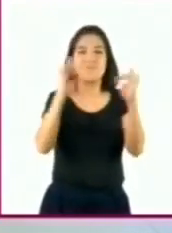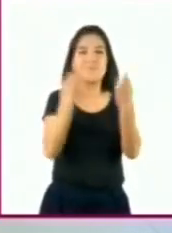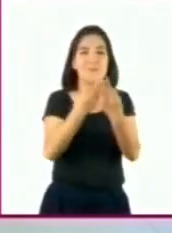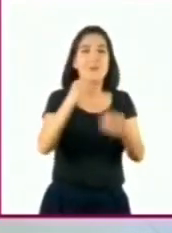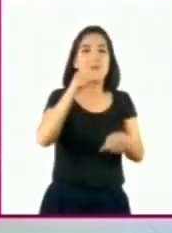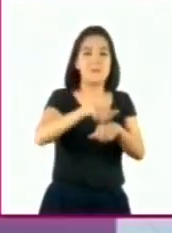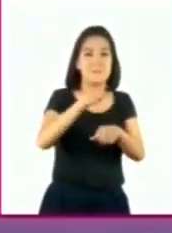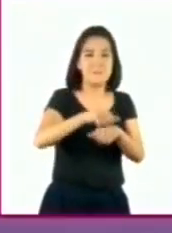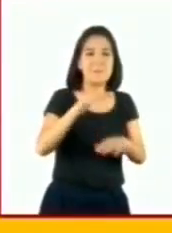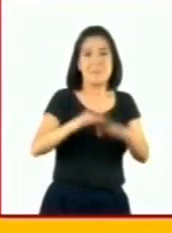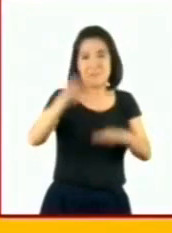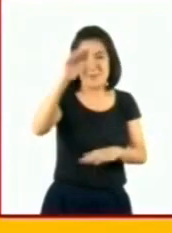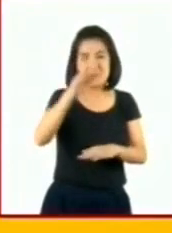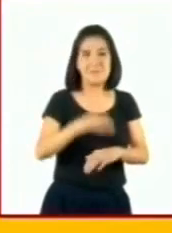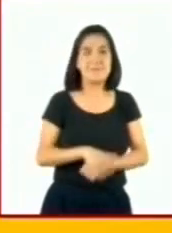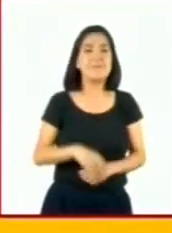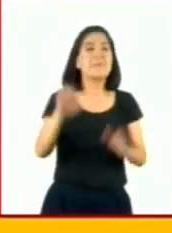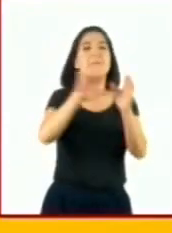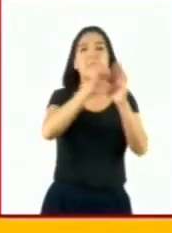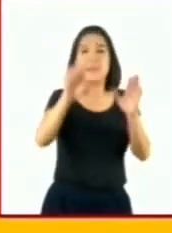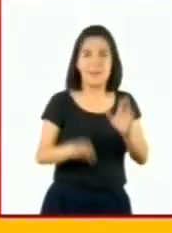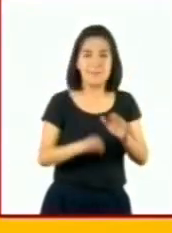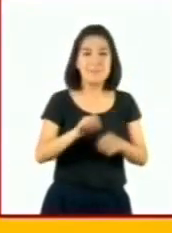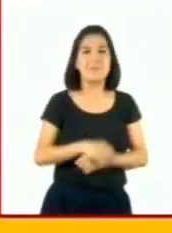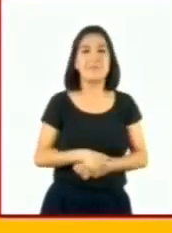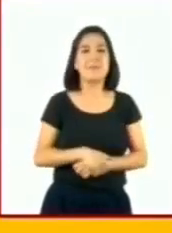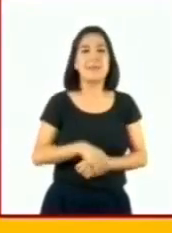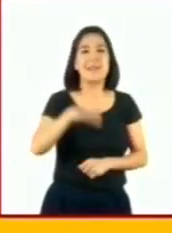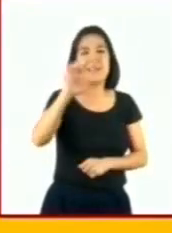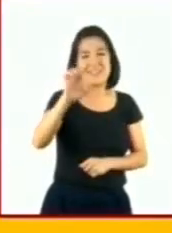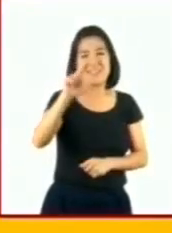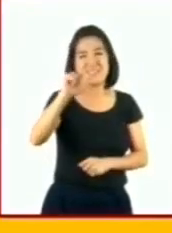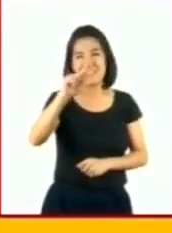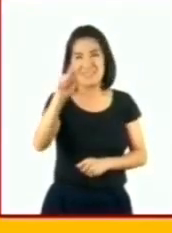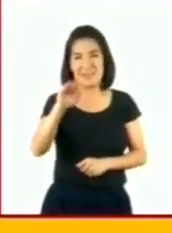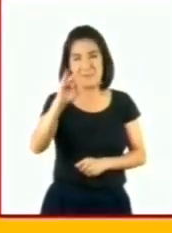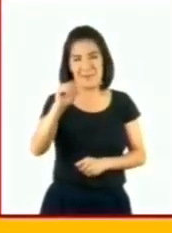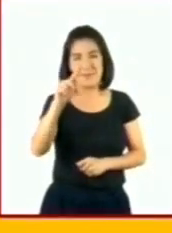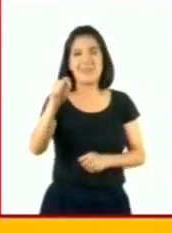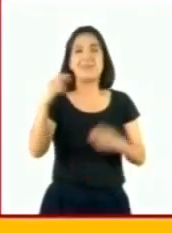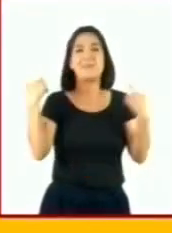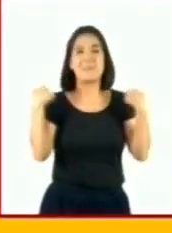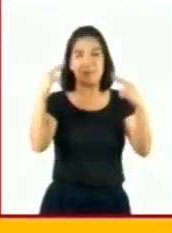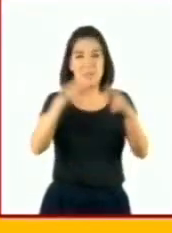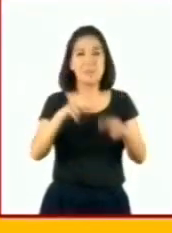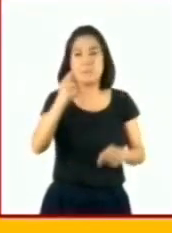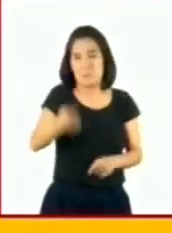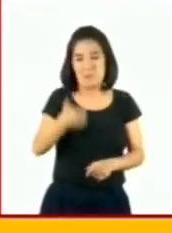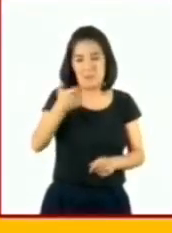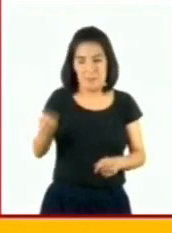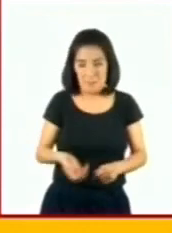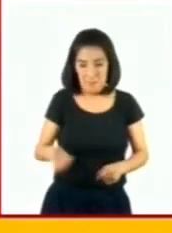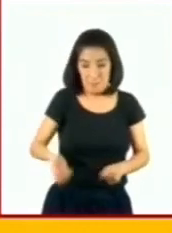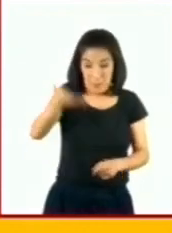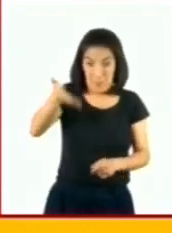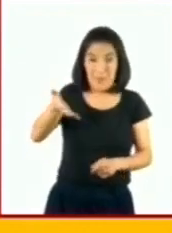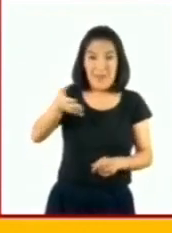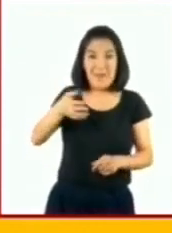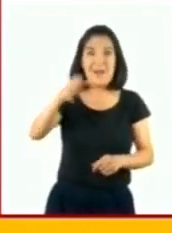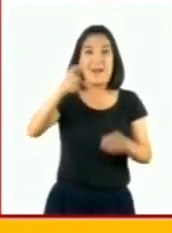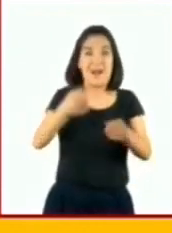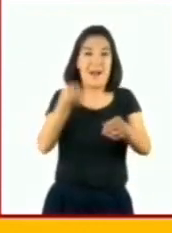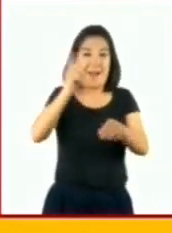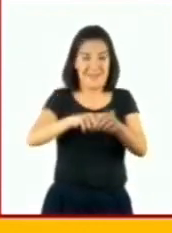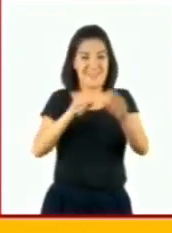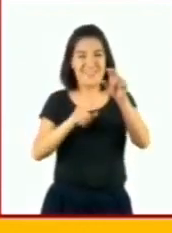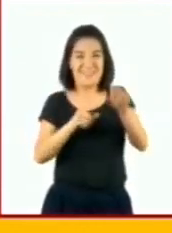mayor. Por ejemplo, si Elizabeth en su primer lanzamiento lanza el dado y cae cuatro, este